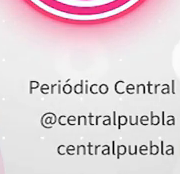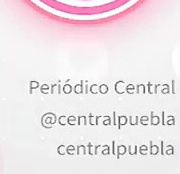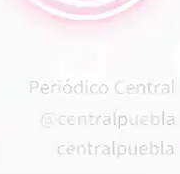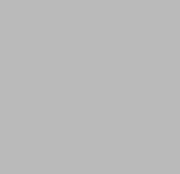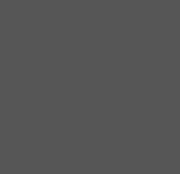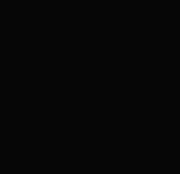Gracias. Gracias.